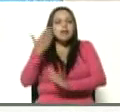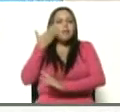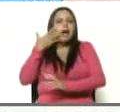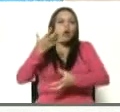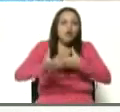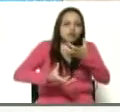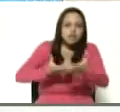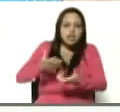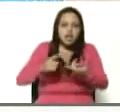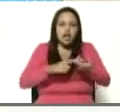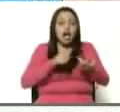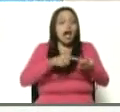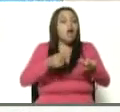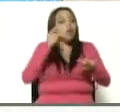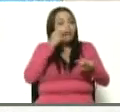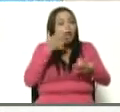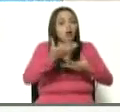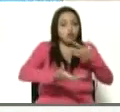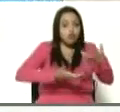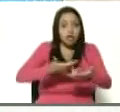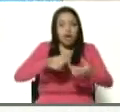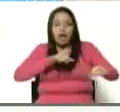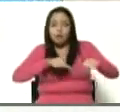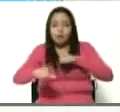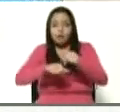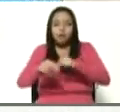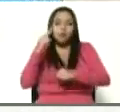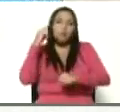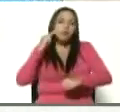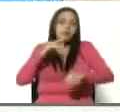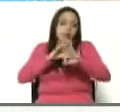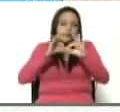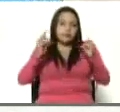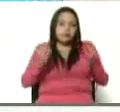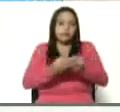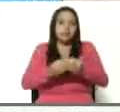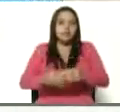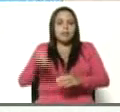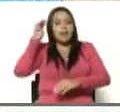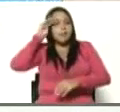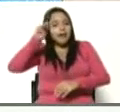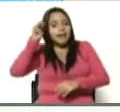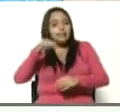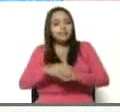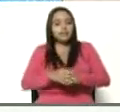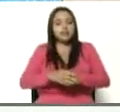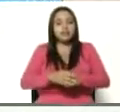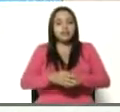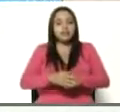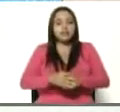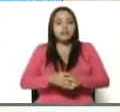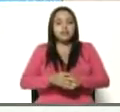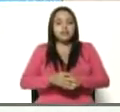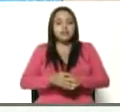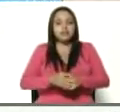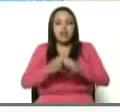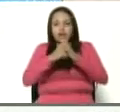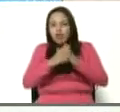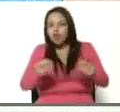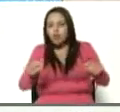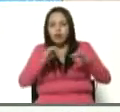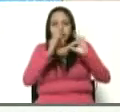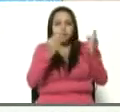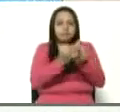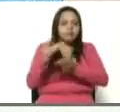a los padres cocineros, al movimiento bolivariano de familia, a las maestras, a los maestros, a toda la